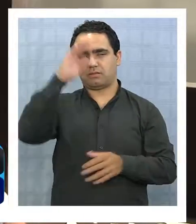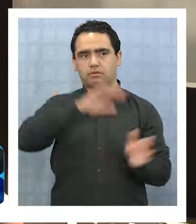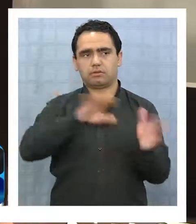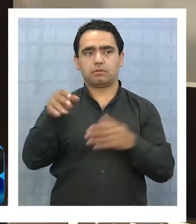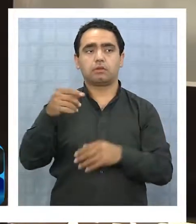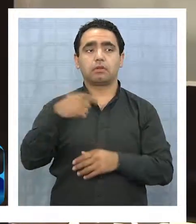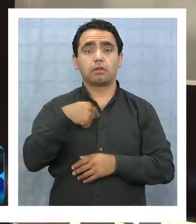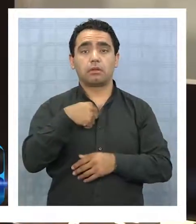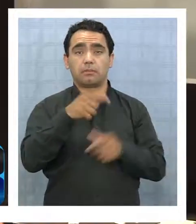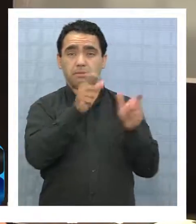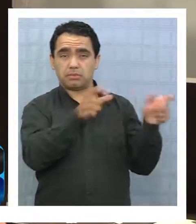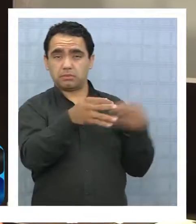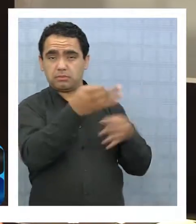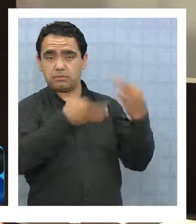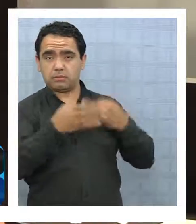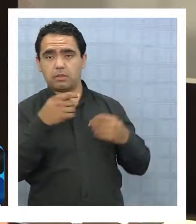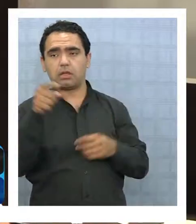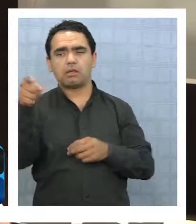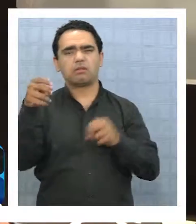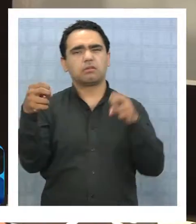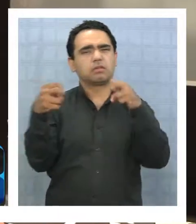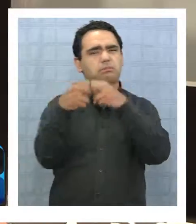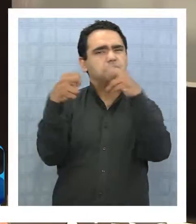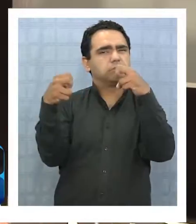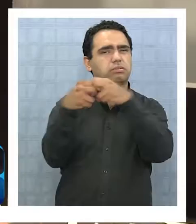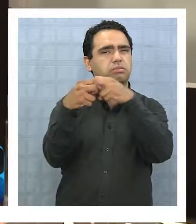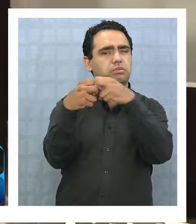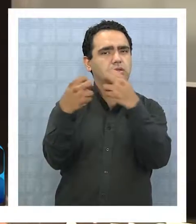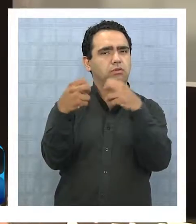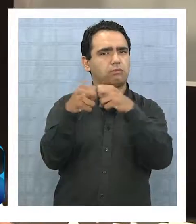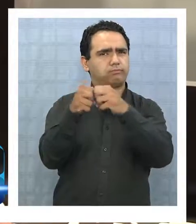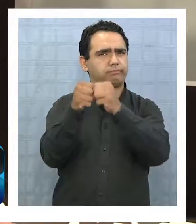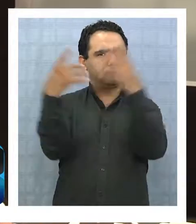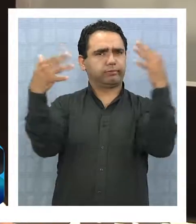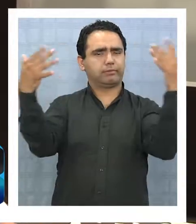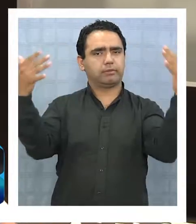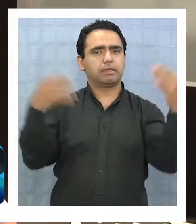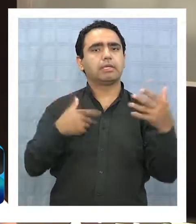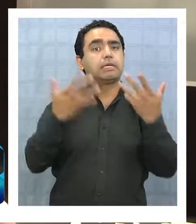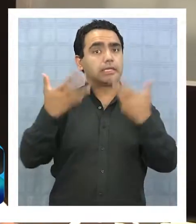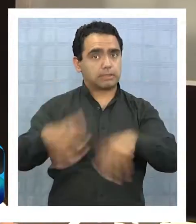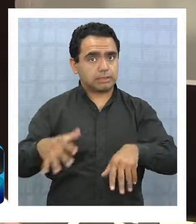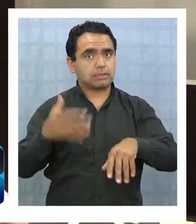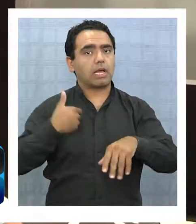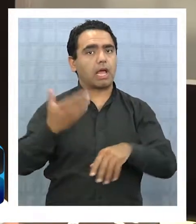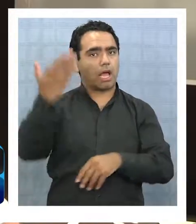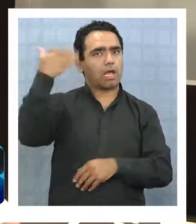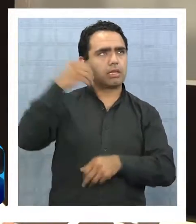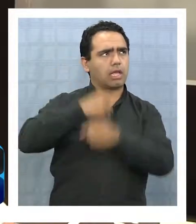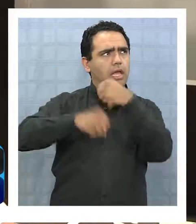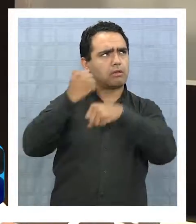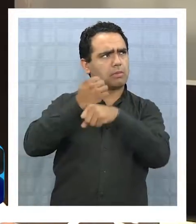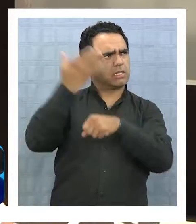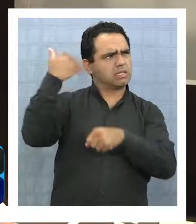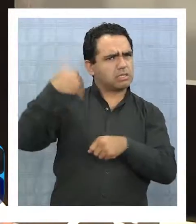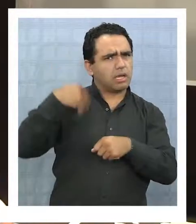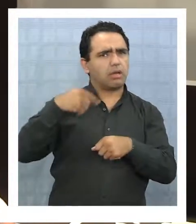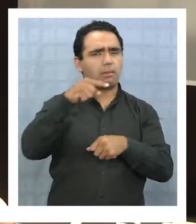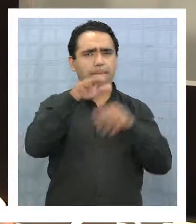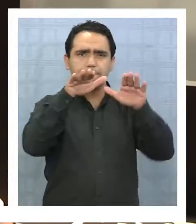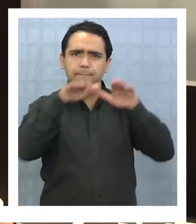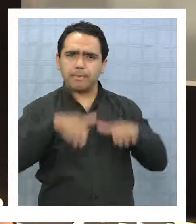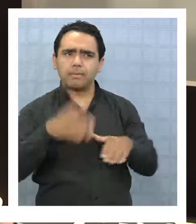en la misma noche fue un corto en el edificio creo que ya pasó en otro departamento acá el año pasado o el antiguo año pasado,